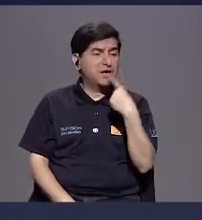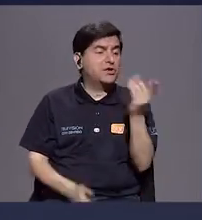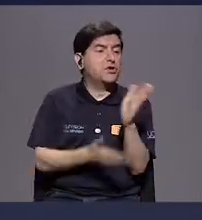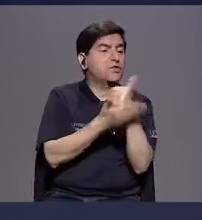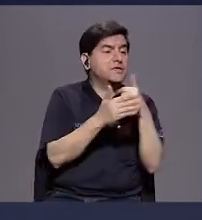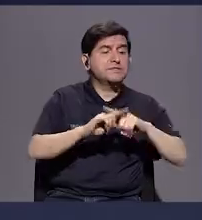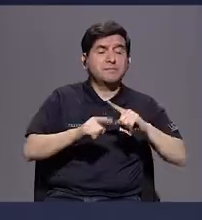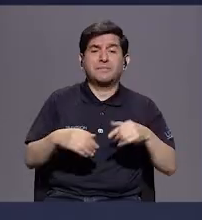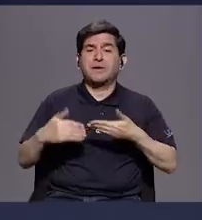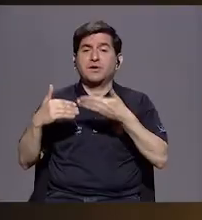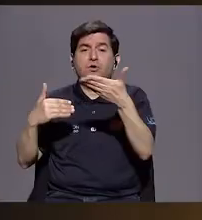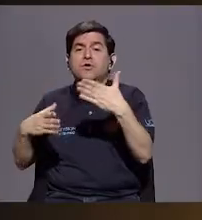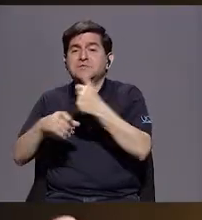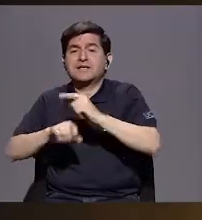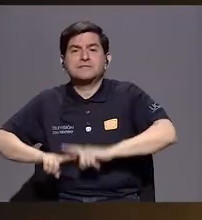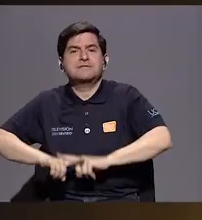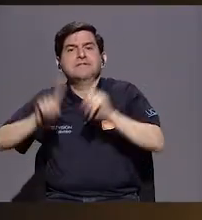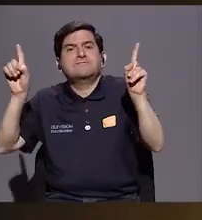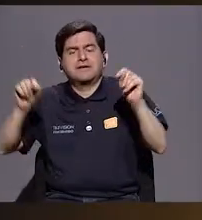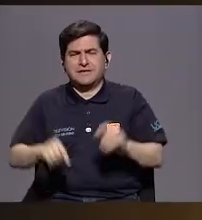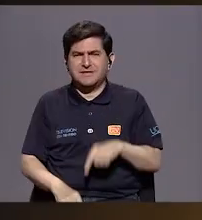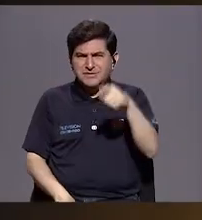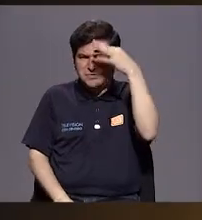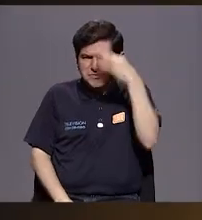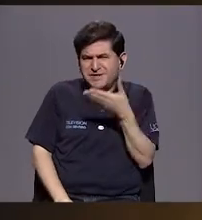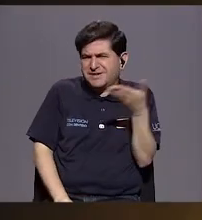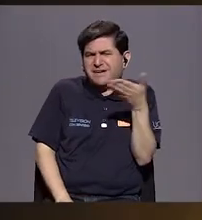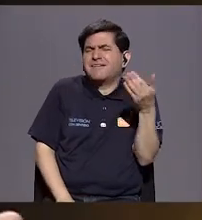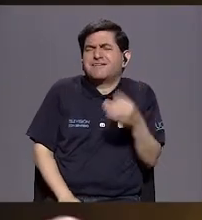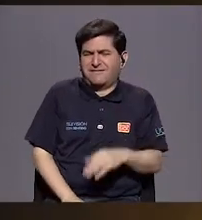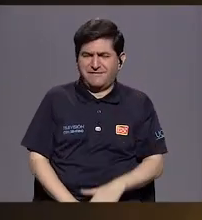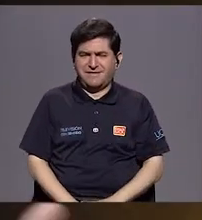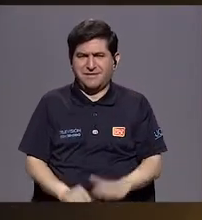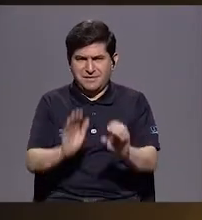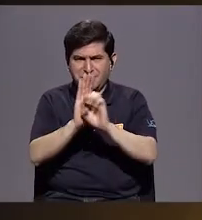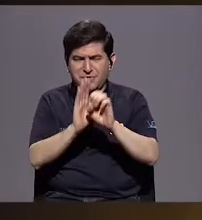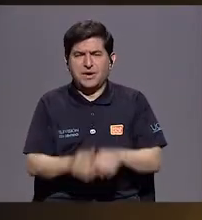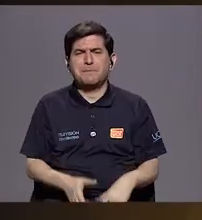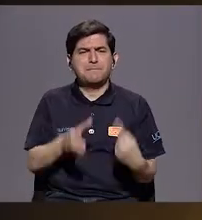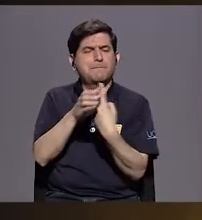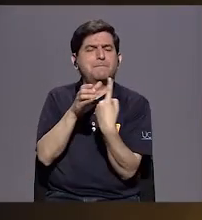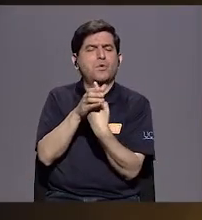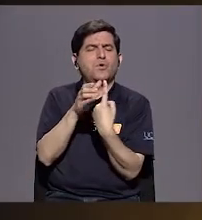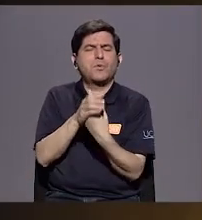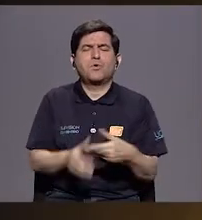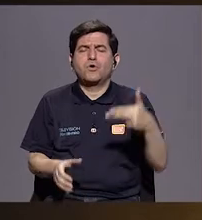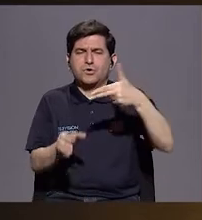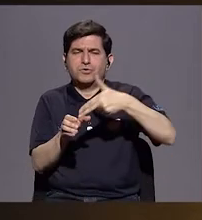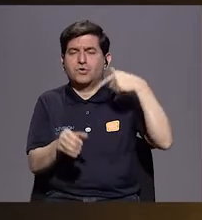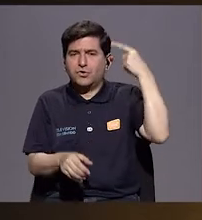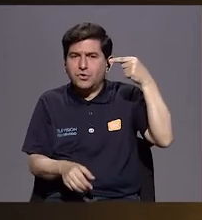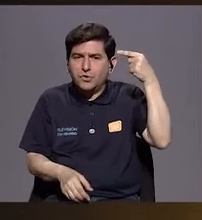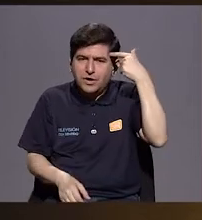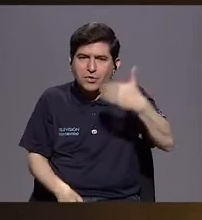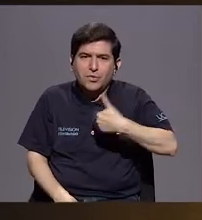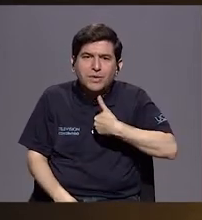cosa, pero hace otra. ¿Y qué cree usted con respecto al monopolio de los surcarburos del Estado?